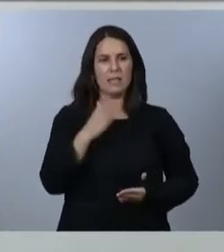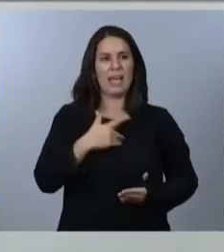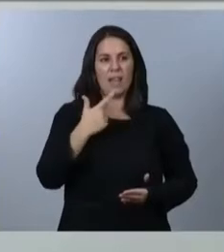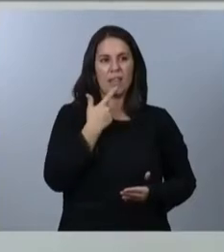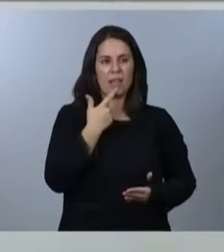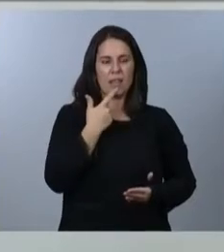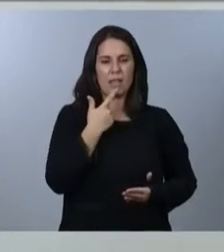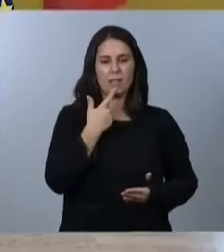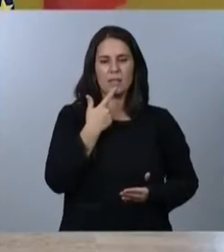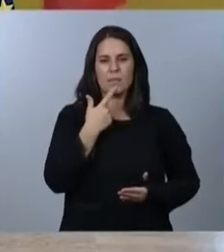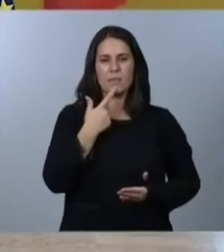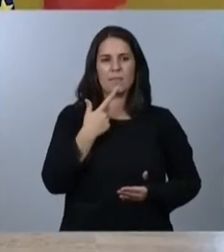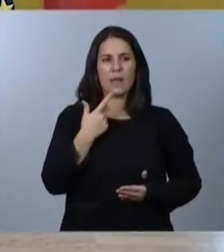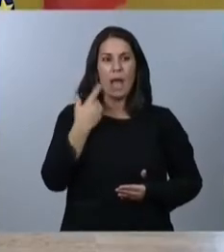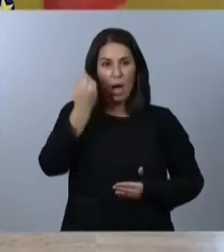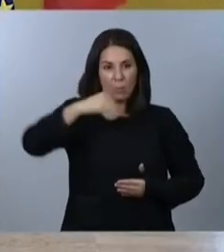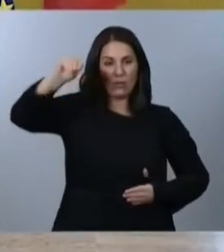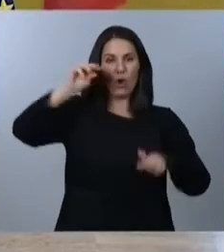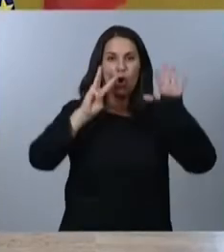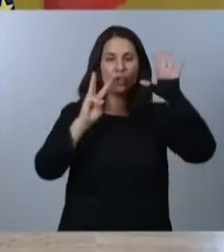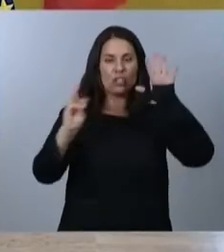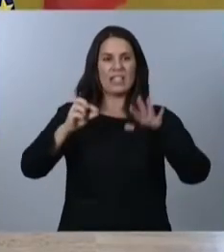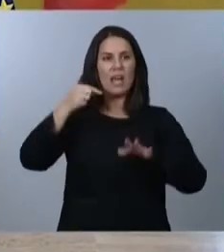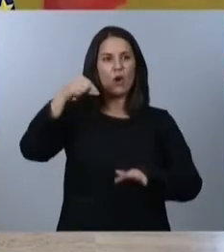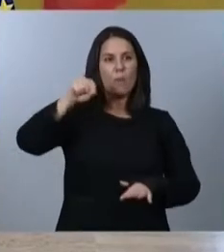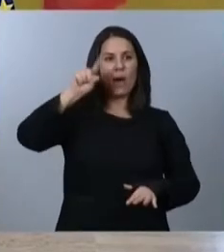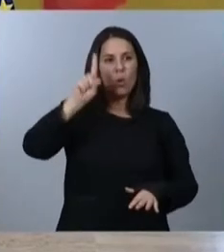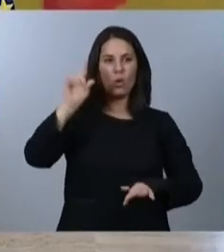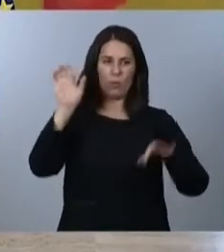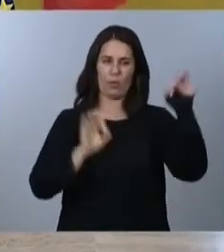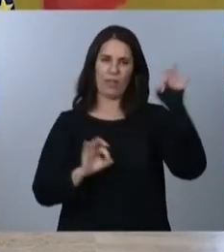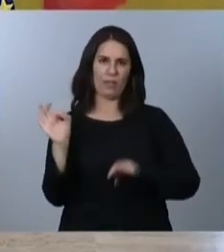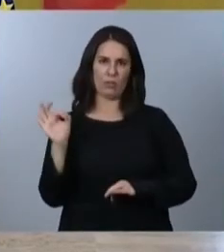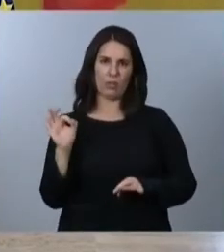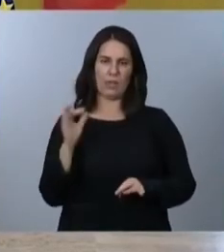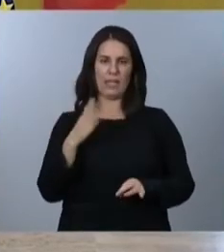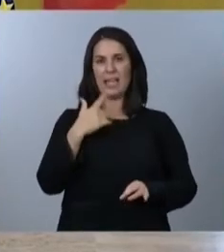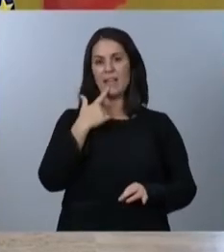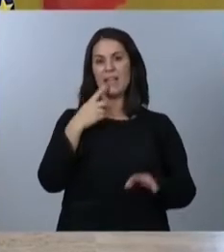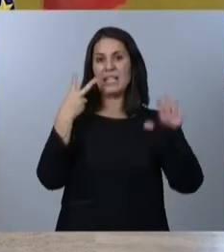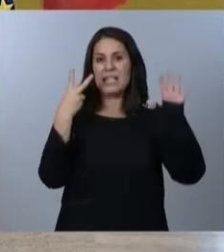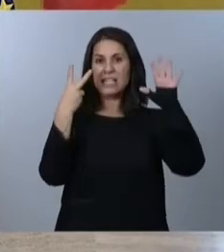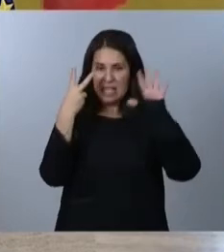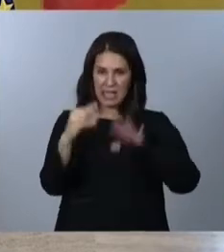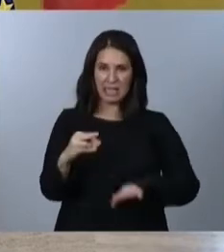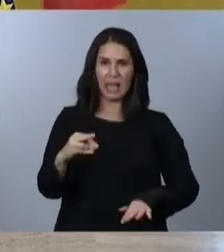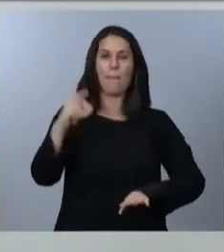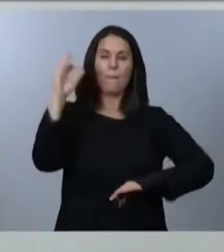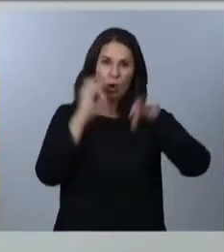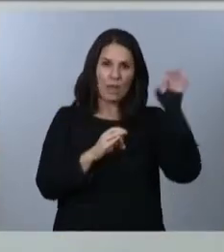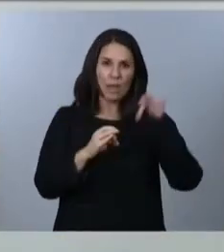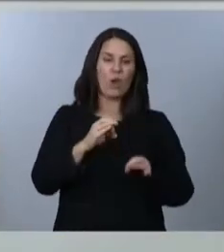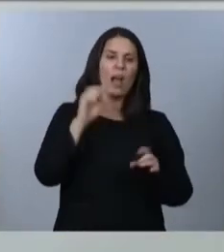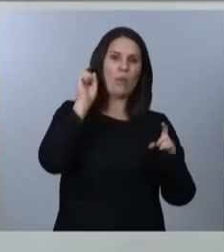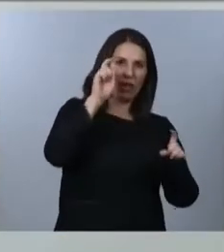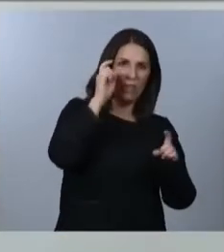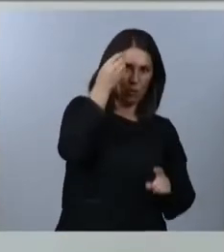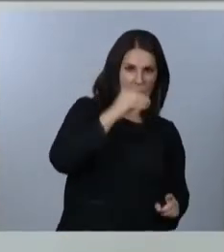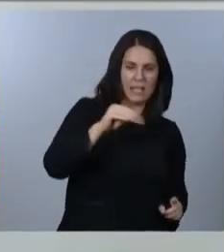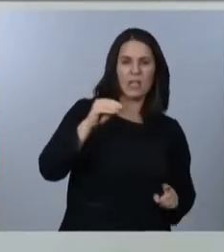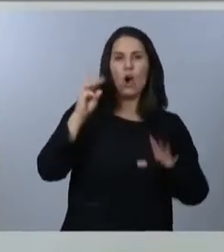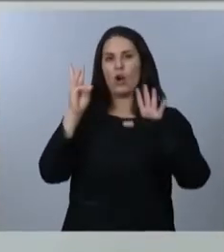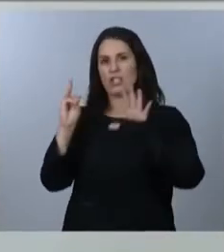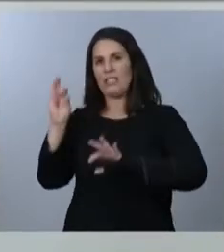del 80,1%. Por tanto, estamos aumentando en un 70% la educación y en un 80%